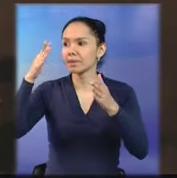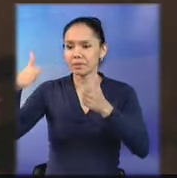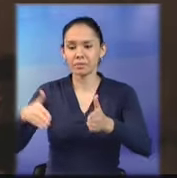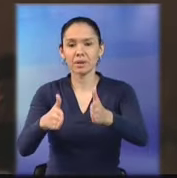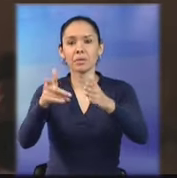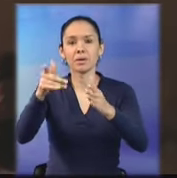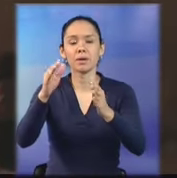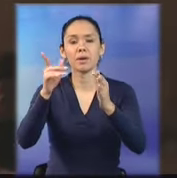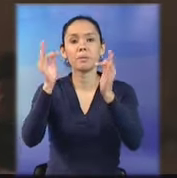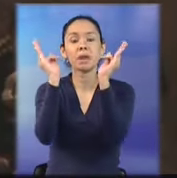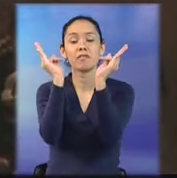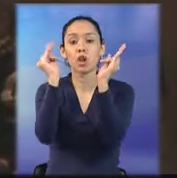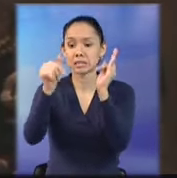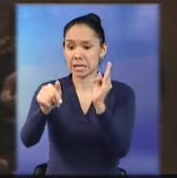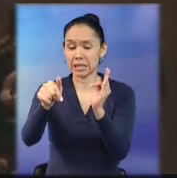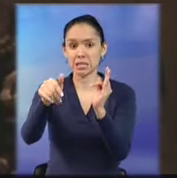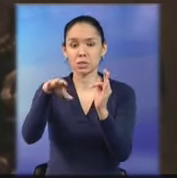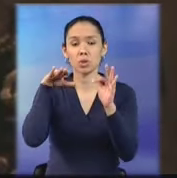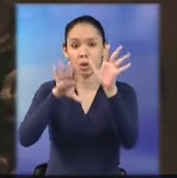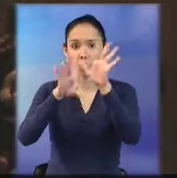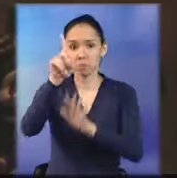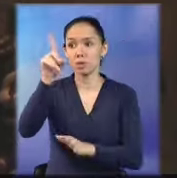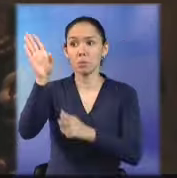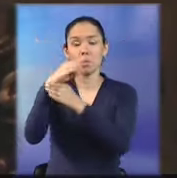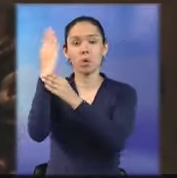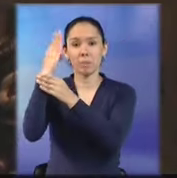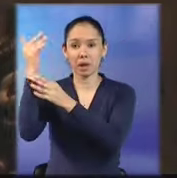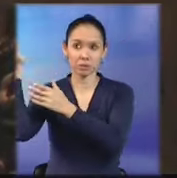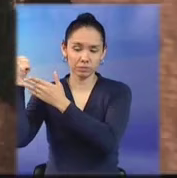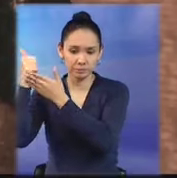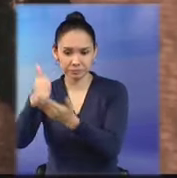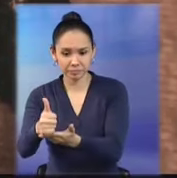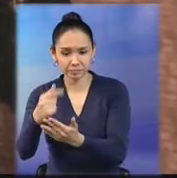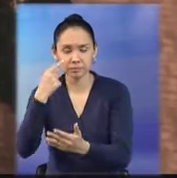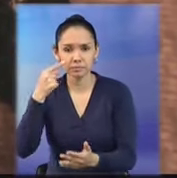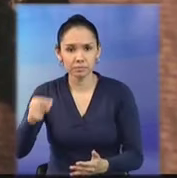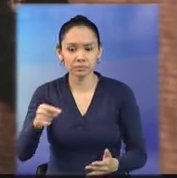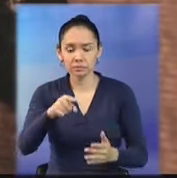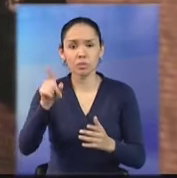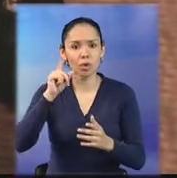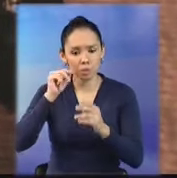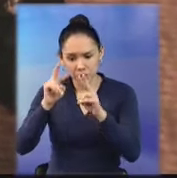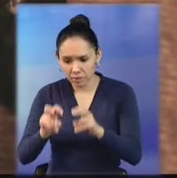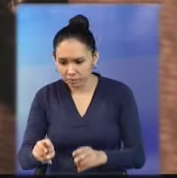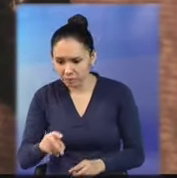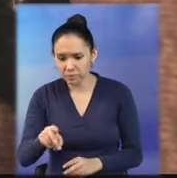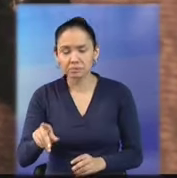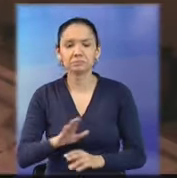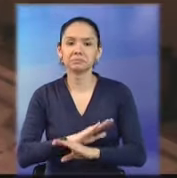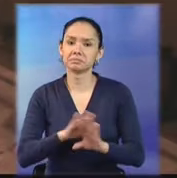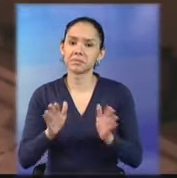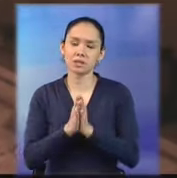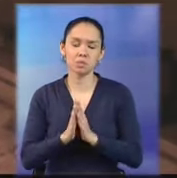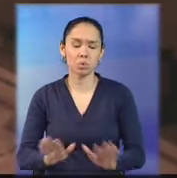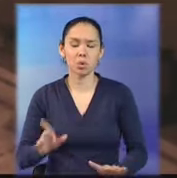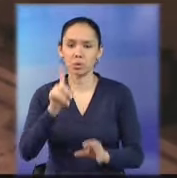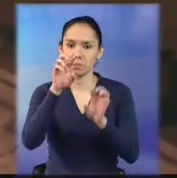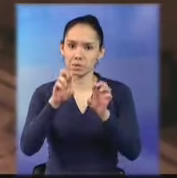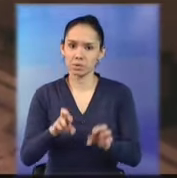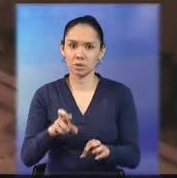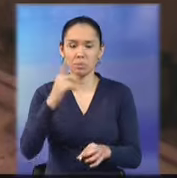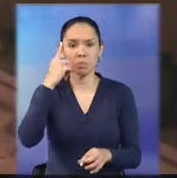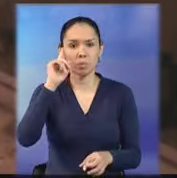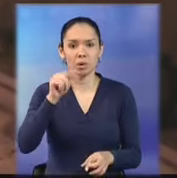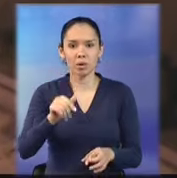Miraflores, la zona 11. Los cuerpos de socorro acudieron al lugar, pero al evaluarlo, confirmaron que había fallecido a